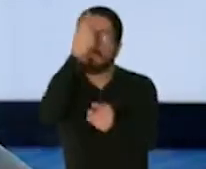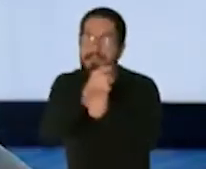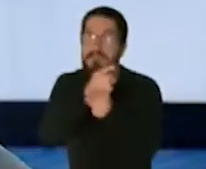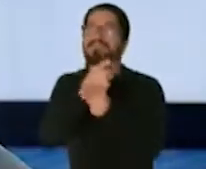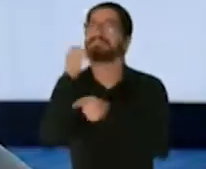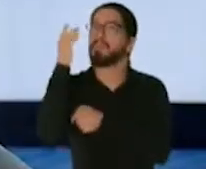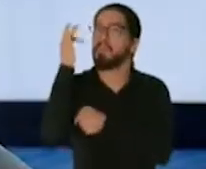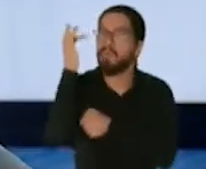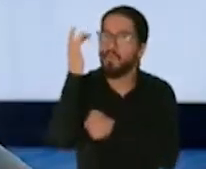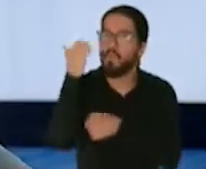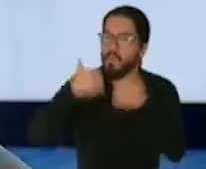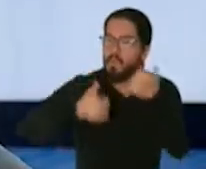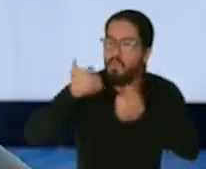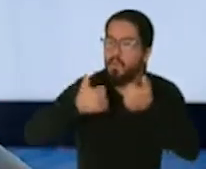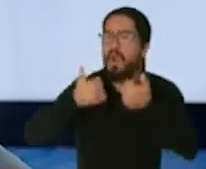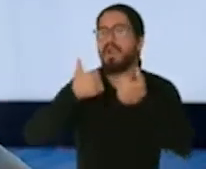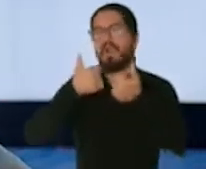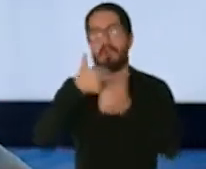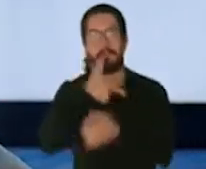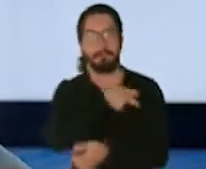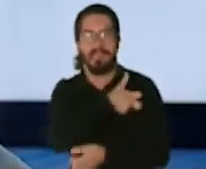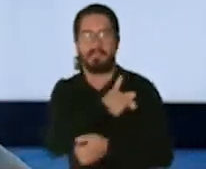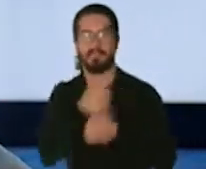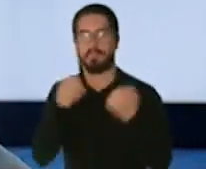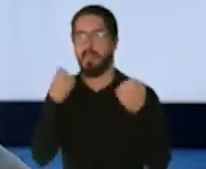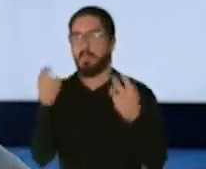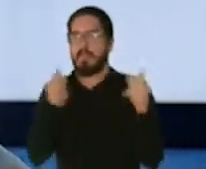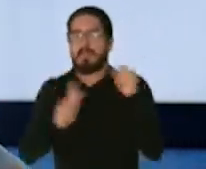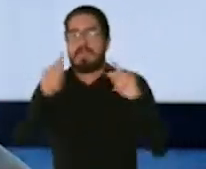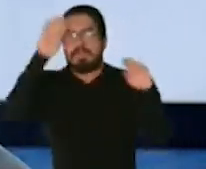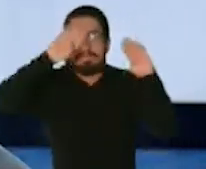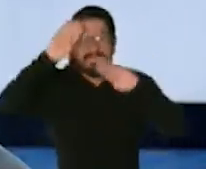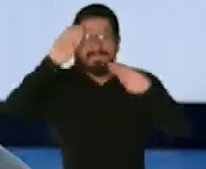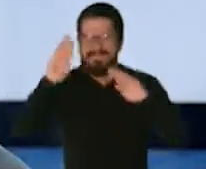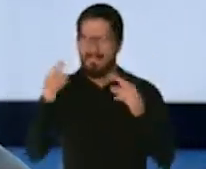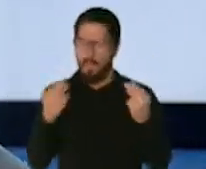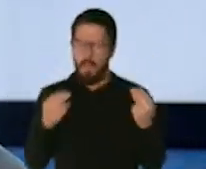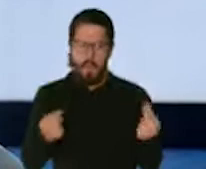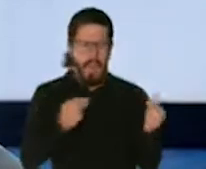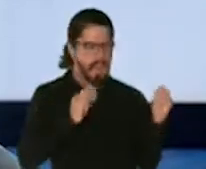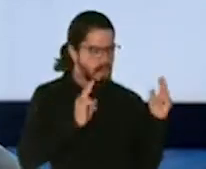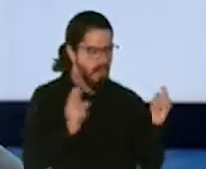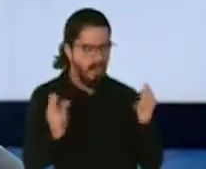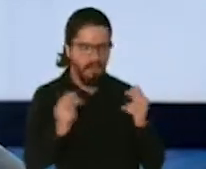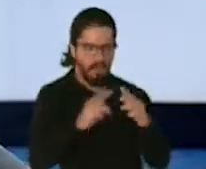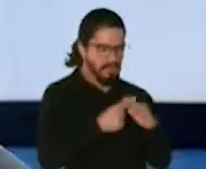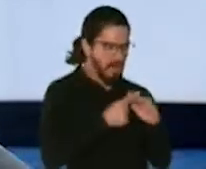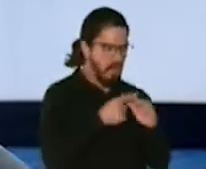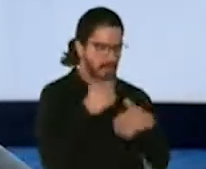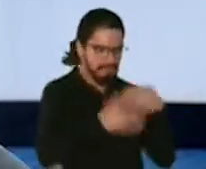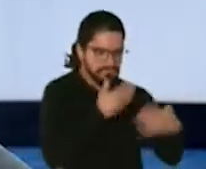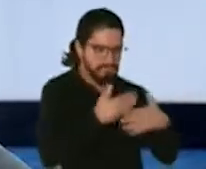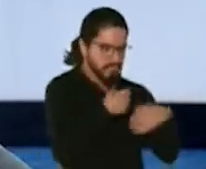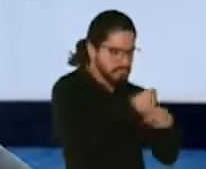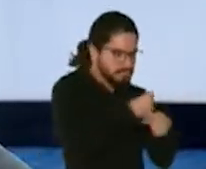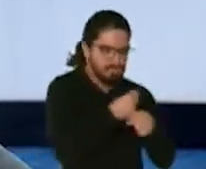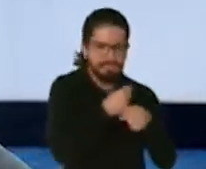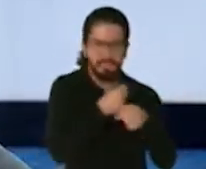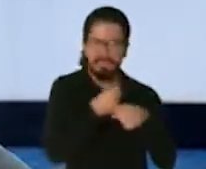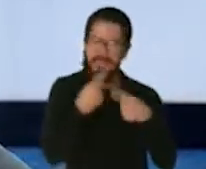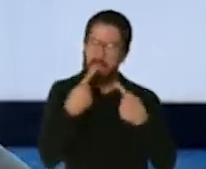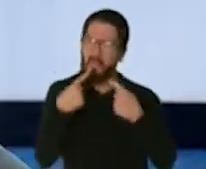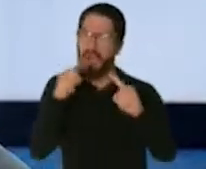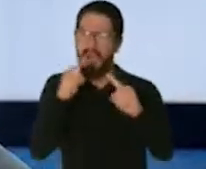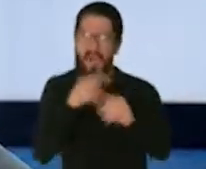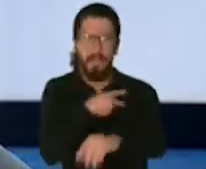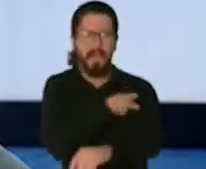Algunos se preocupan de que esto fue bien rápido, pero es que la ciencia ha avanzado mucho. Ahora tenemos unos tratamientos monoclonales